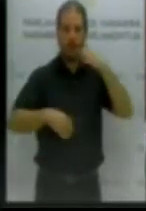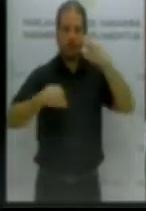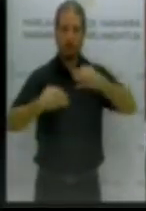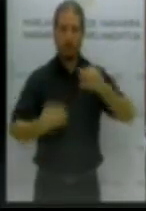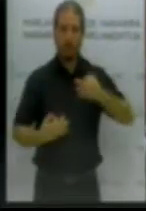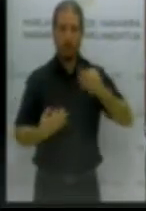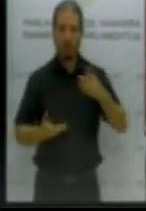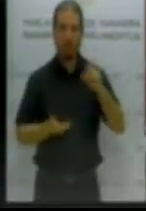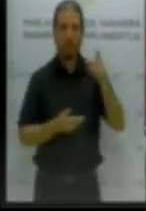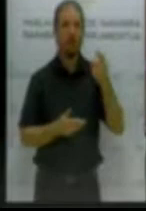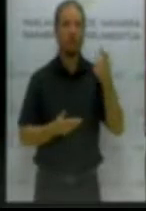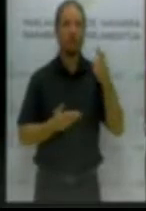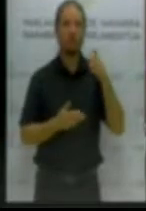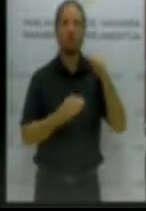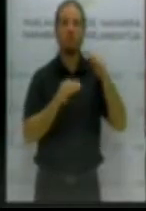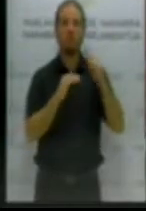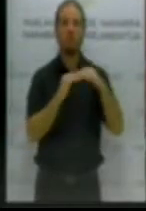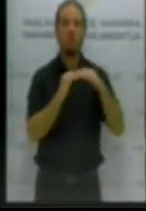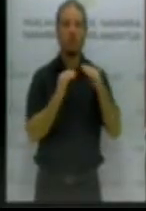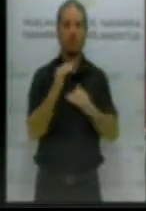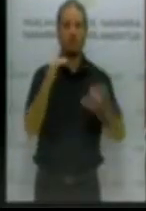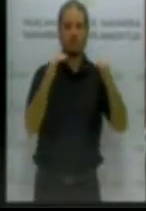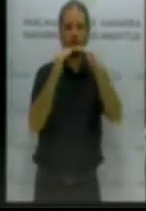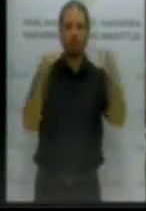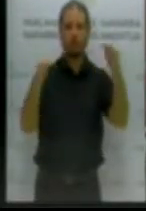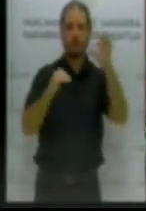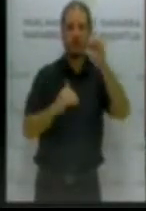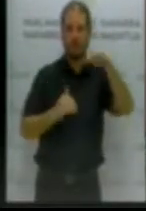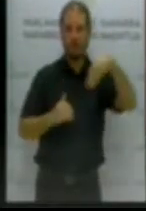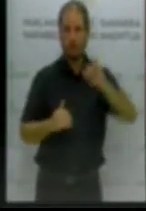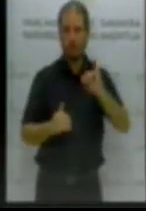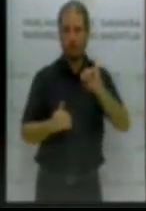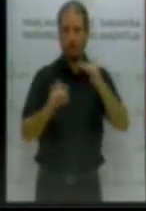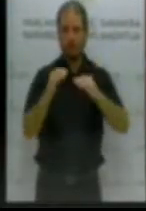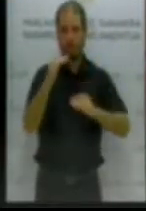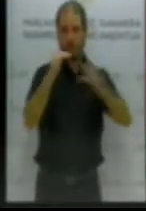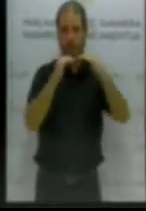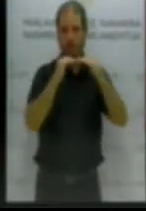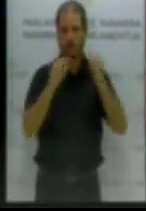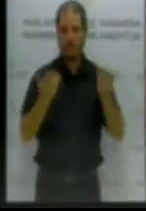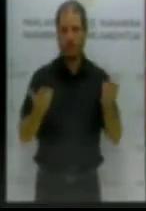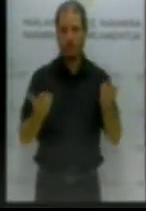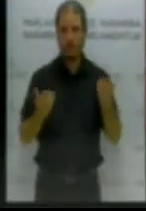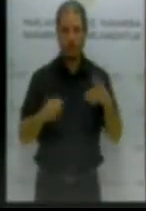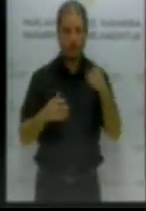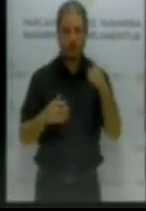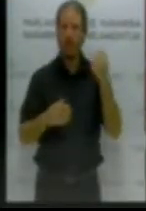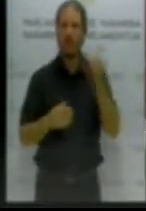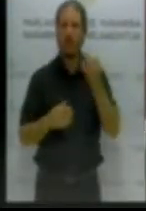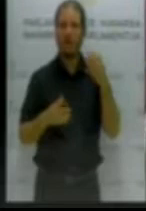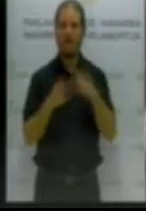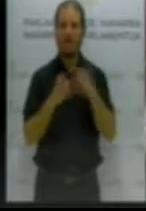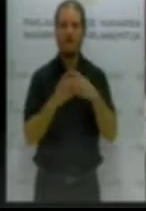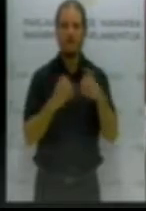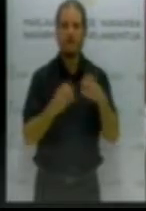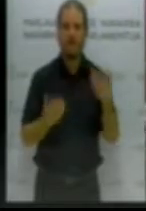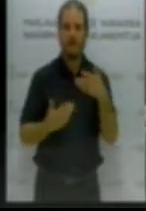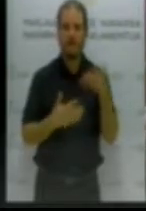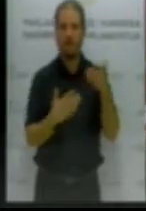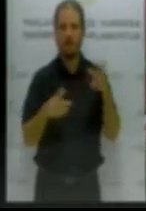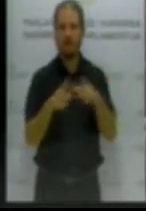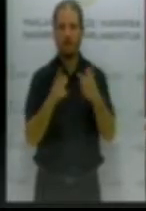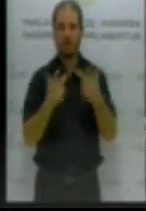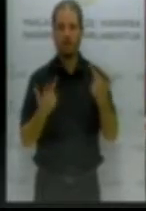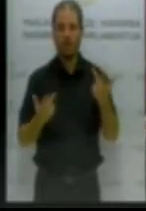Pero para eso, como digo, tenemos que ser valientes y tenemos que ser ambiciosos socialmente. Y es que,